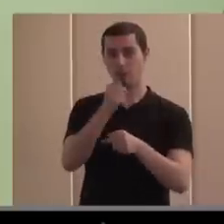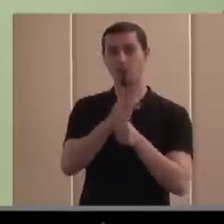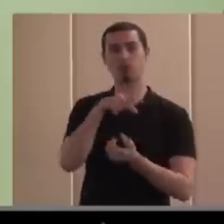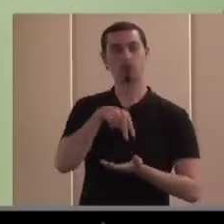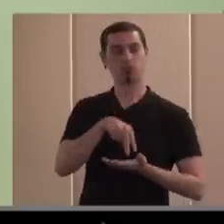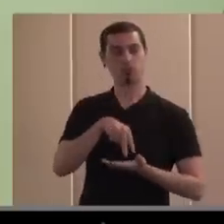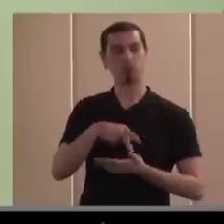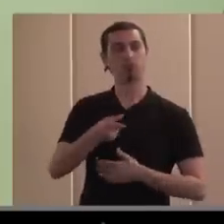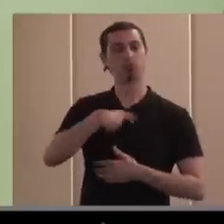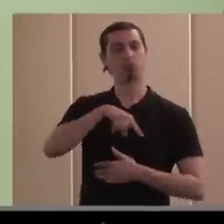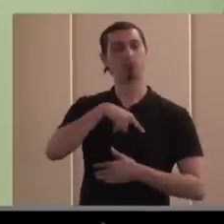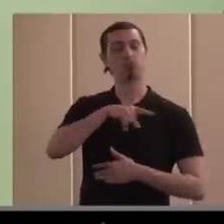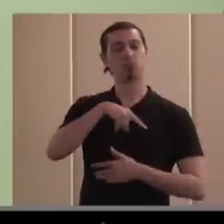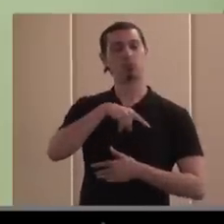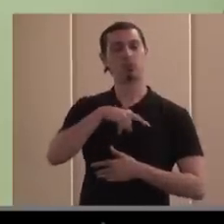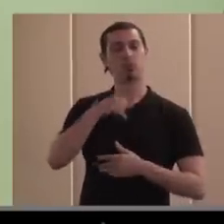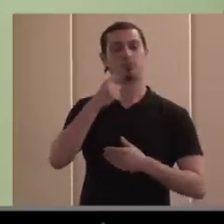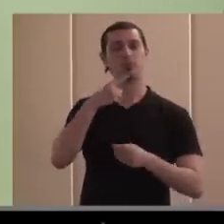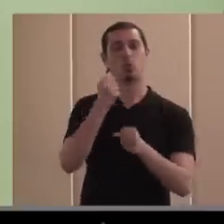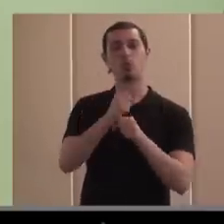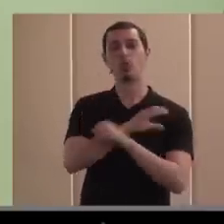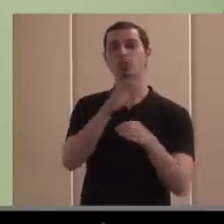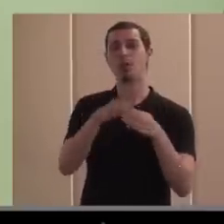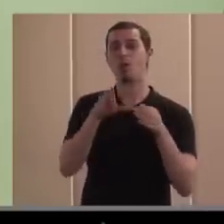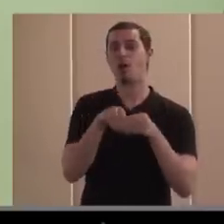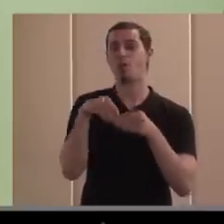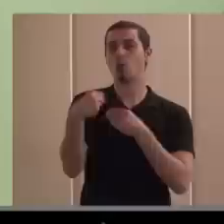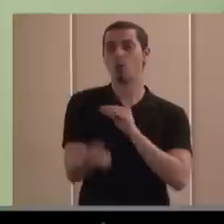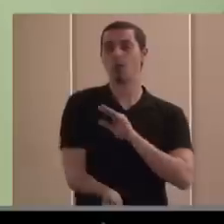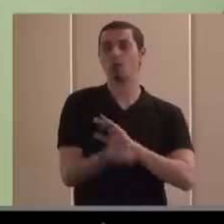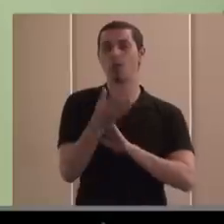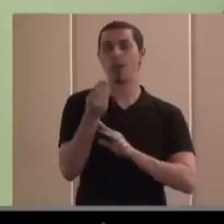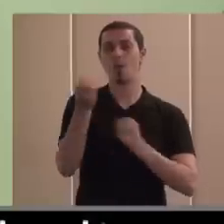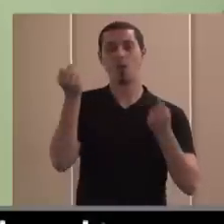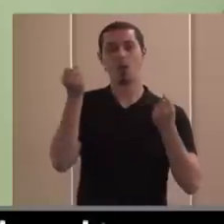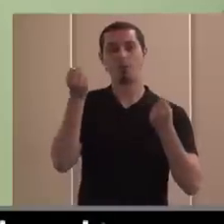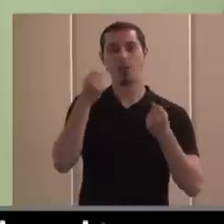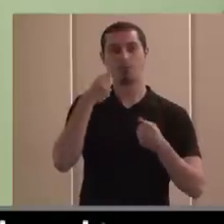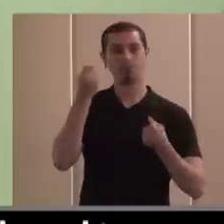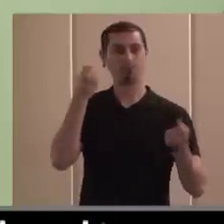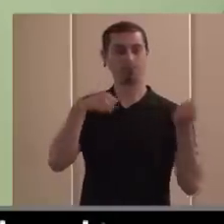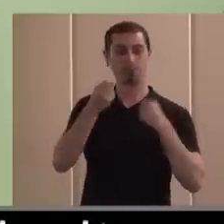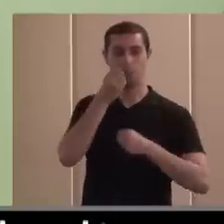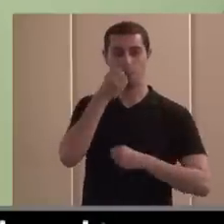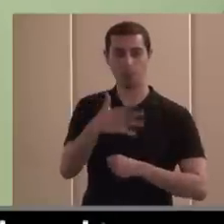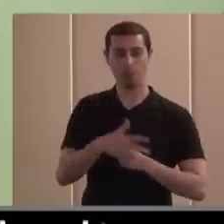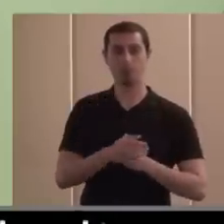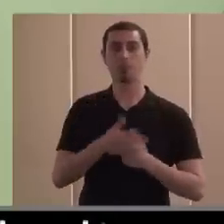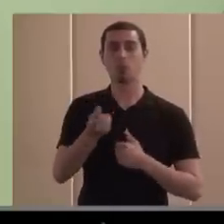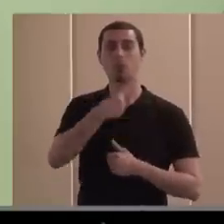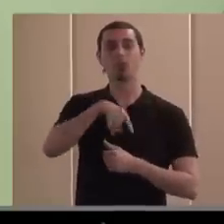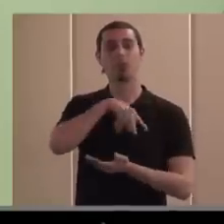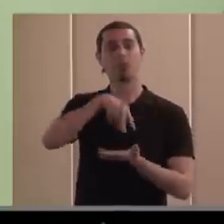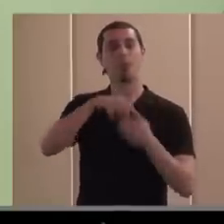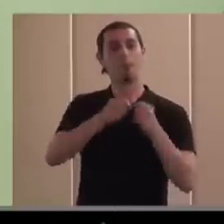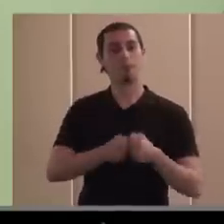hemos participado muy activamente en el grupo de trabajo que ha aprobado el documento de buen gobierno y buenas prácticas en la gestión de fundaciones también estamos en la plataforma